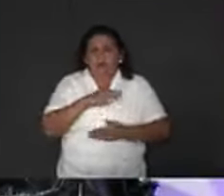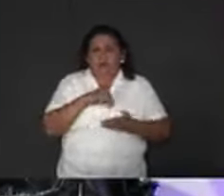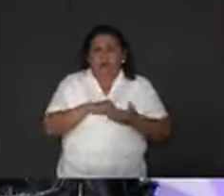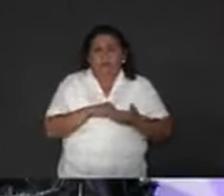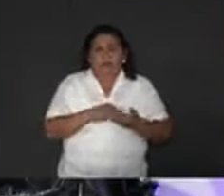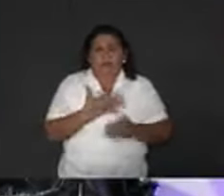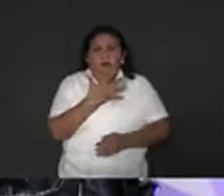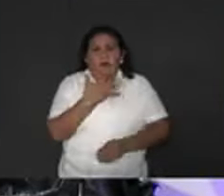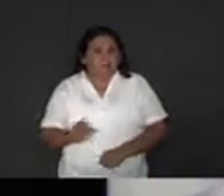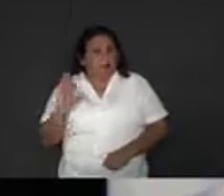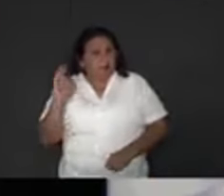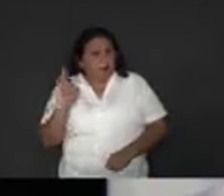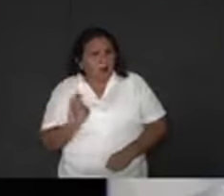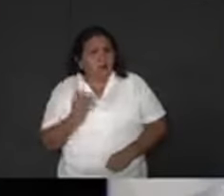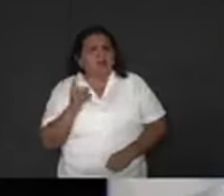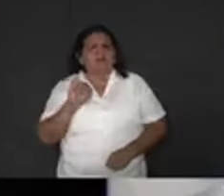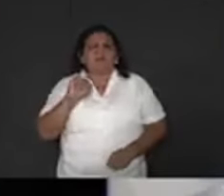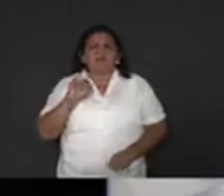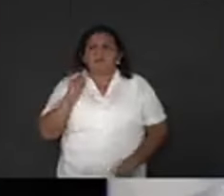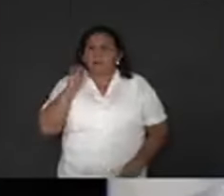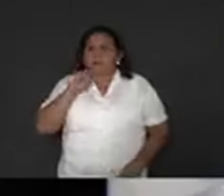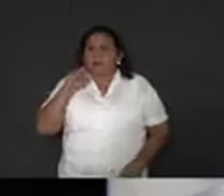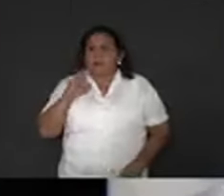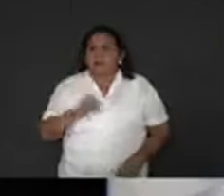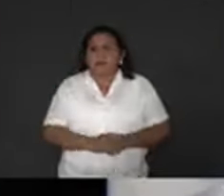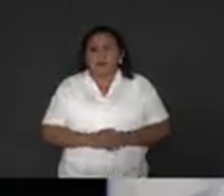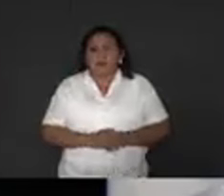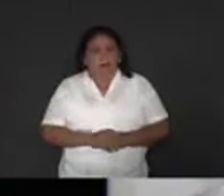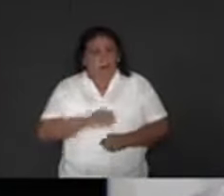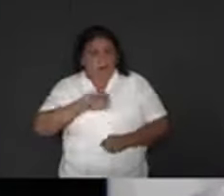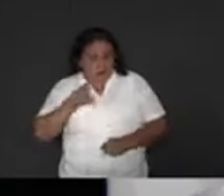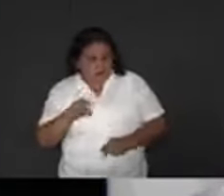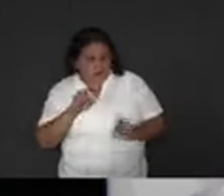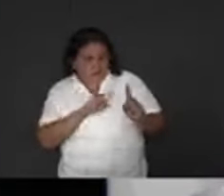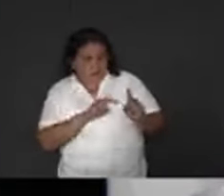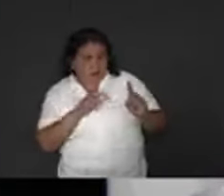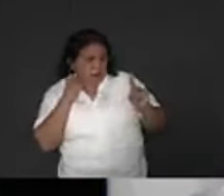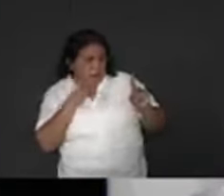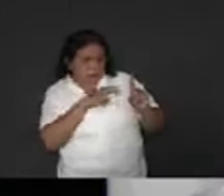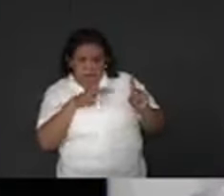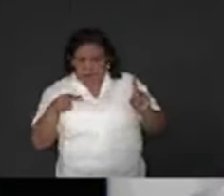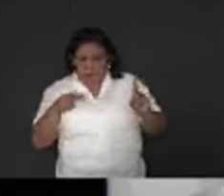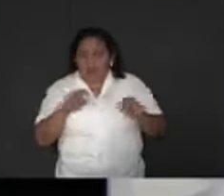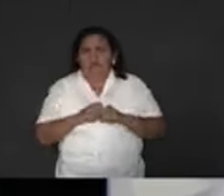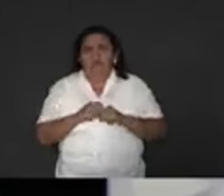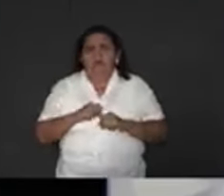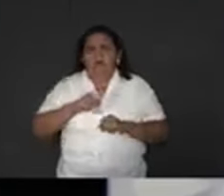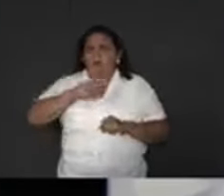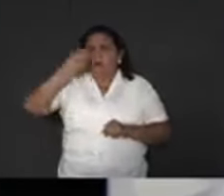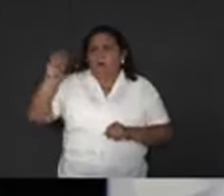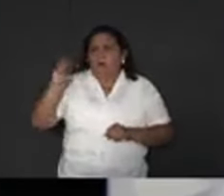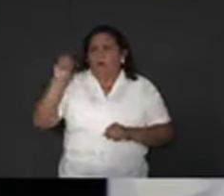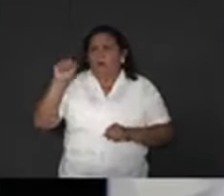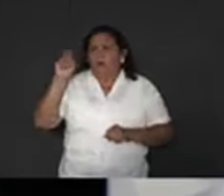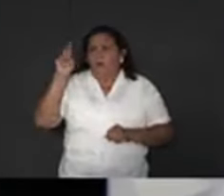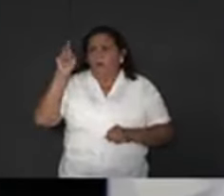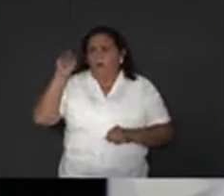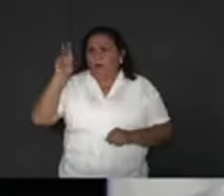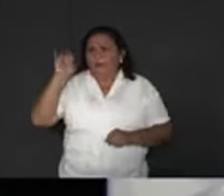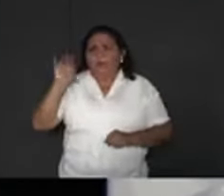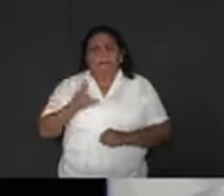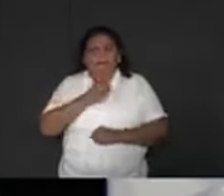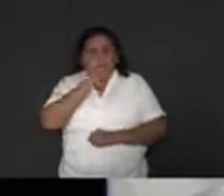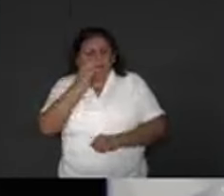de quinientos millones. Este es Joaquín Díaz Mena solidarizándose en una entrevista con José Luis